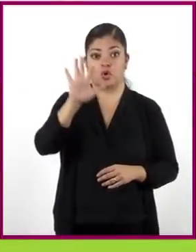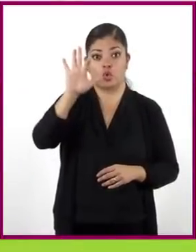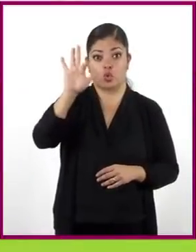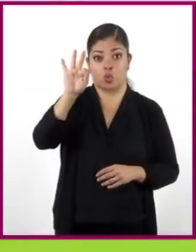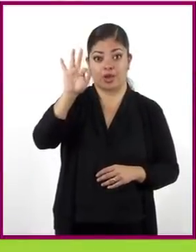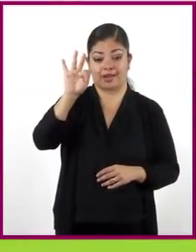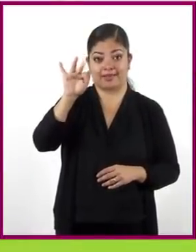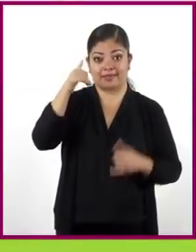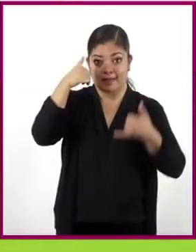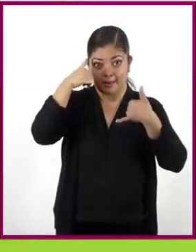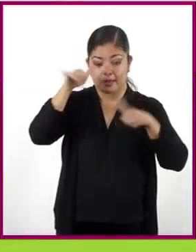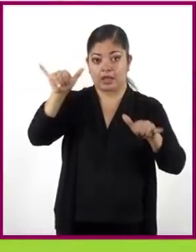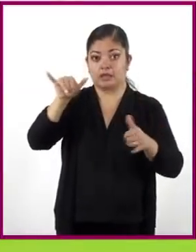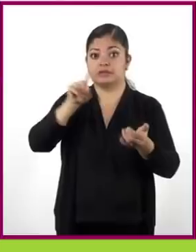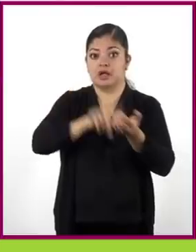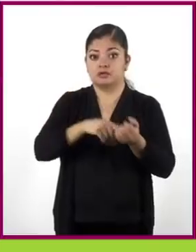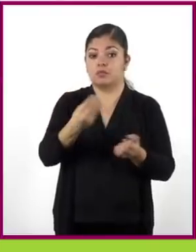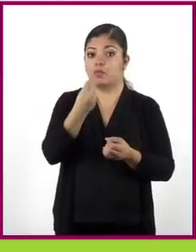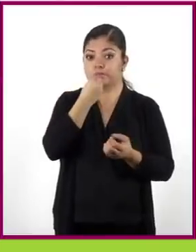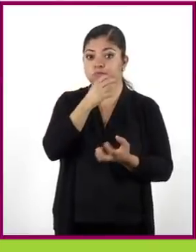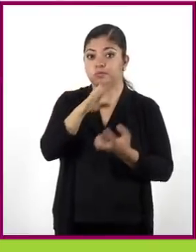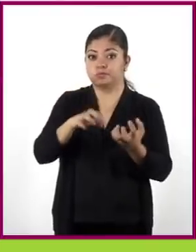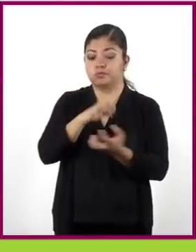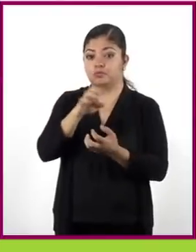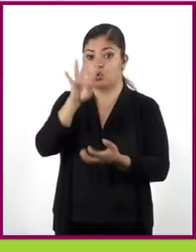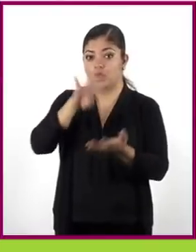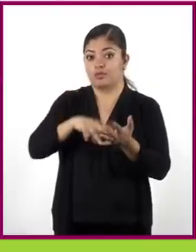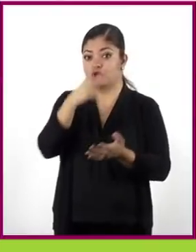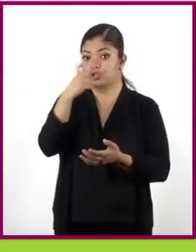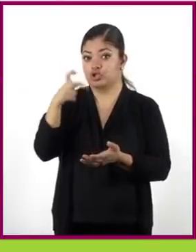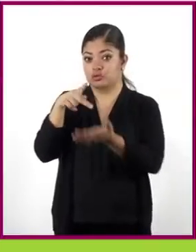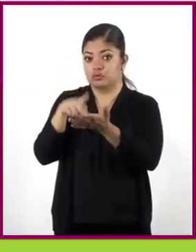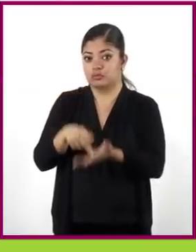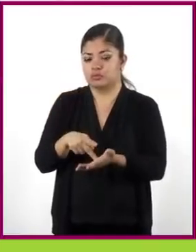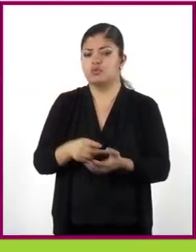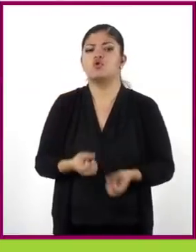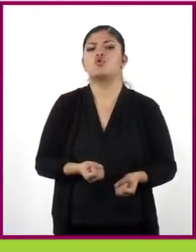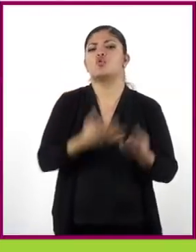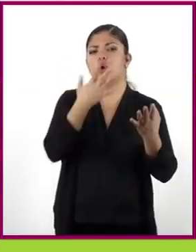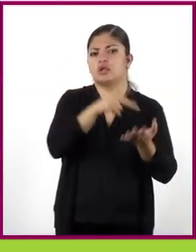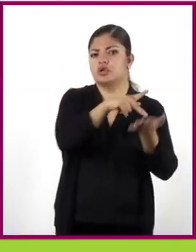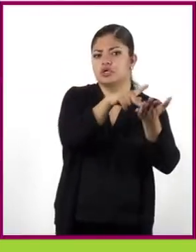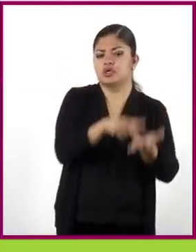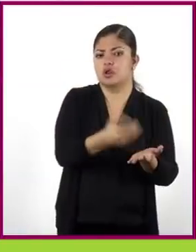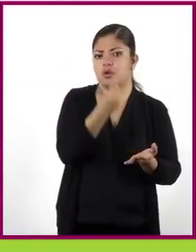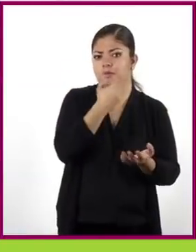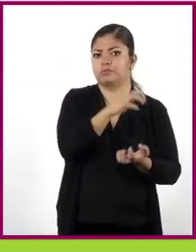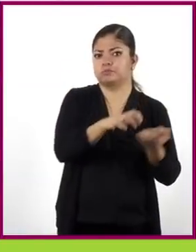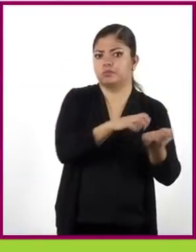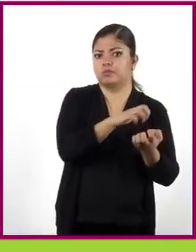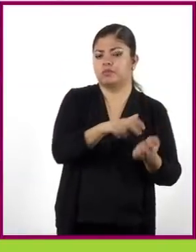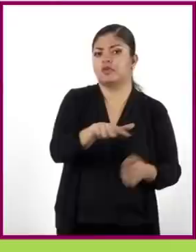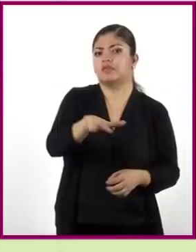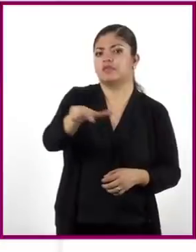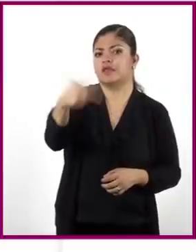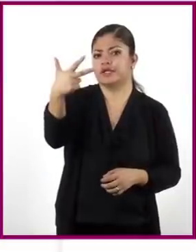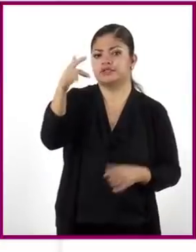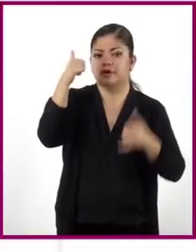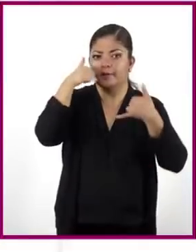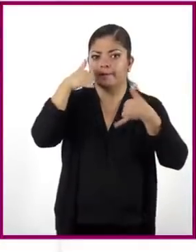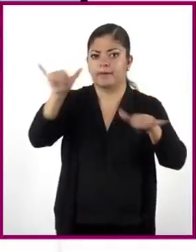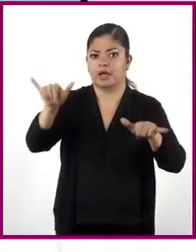consumen 4200 kilogramos de forraje, ¿cuántos kilogramos de forraje consumirán 13 vacas?